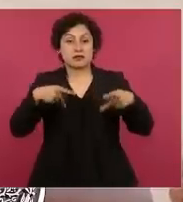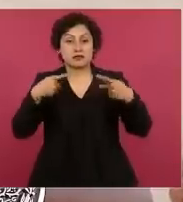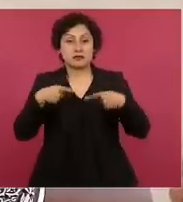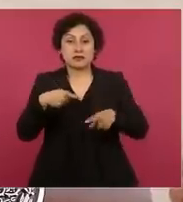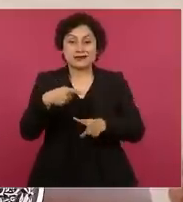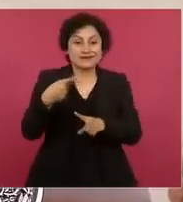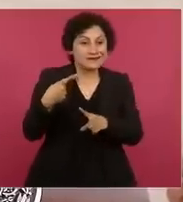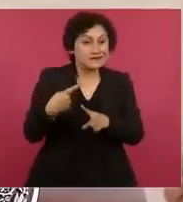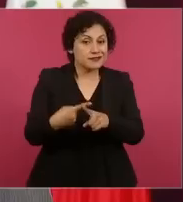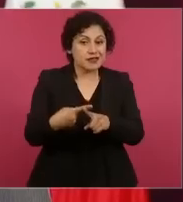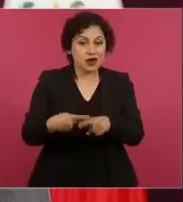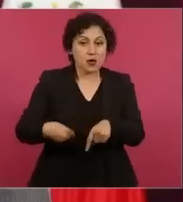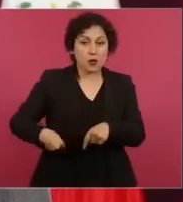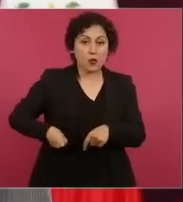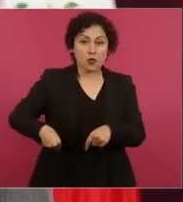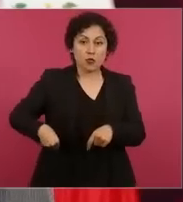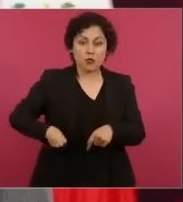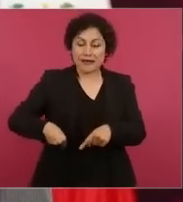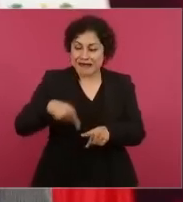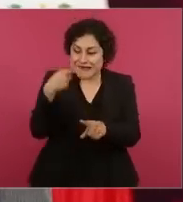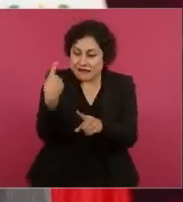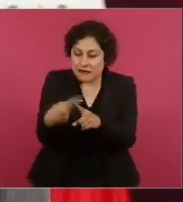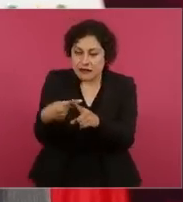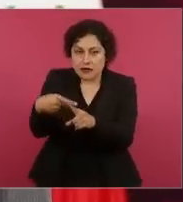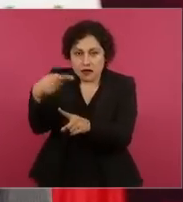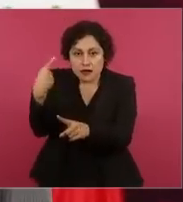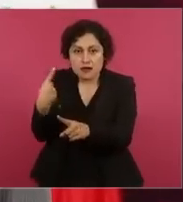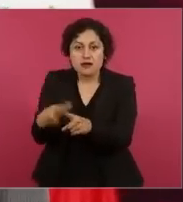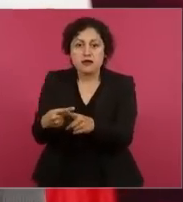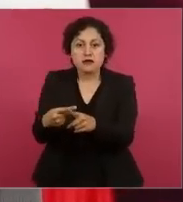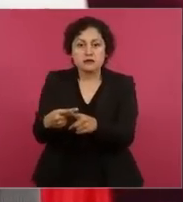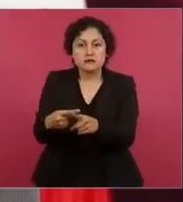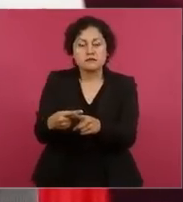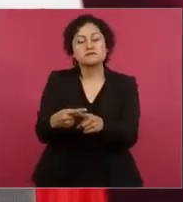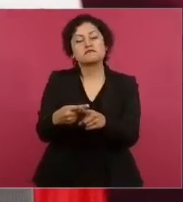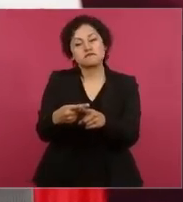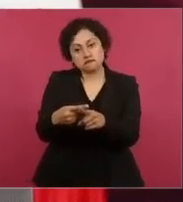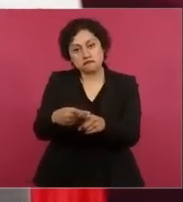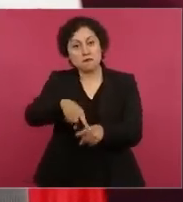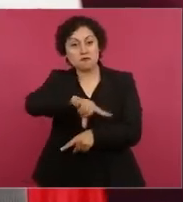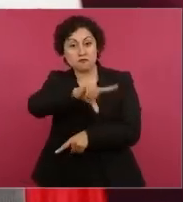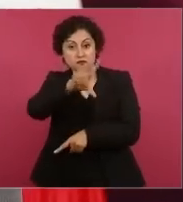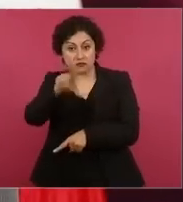de ¿Por qué? ¿Por fabricaron delitos?